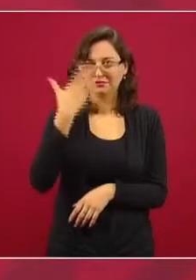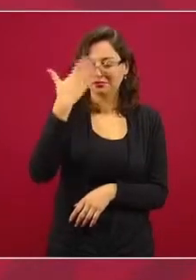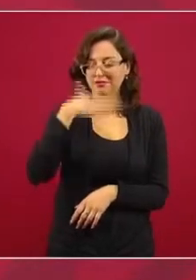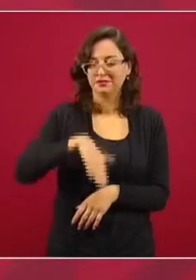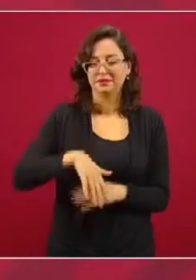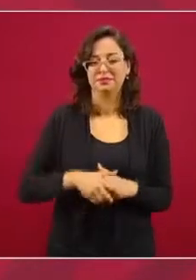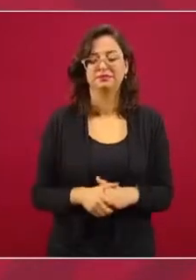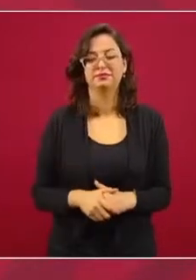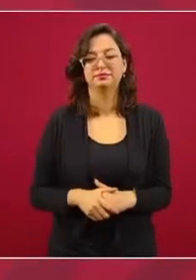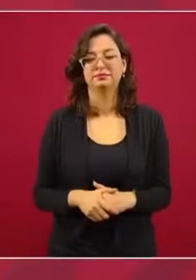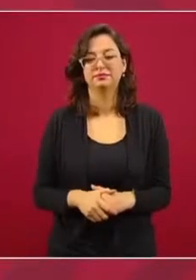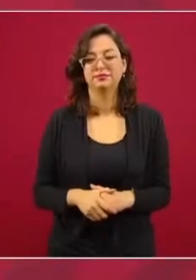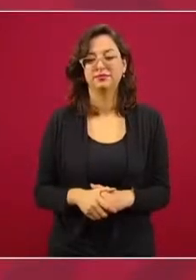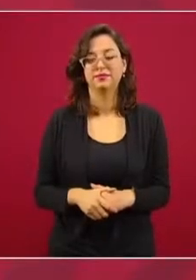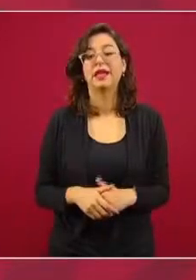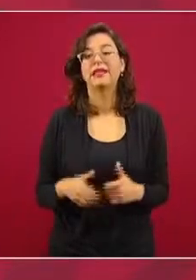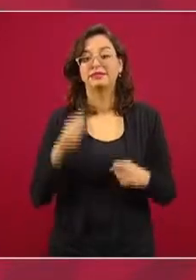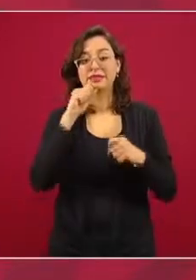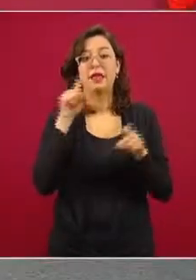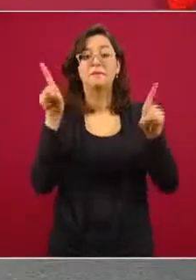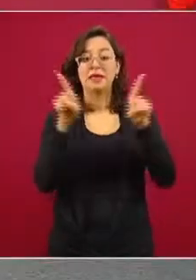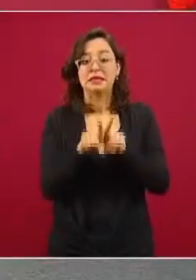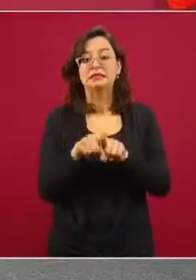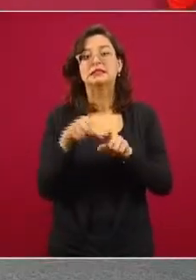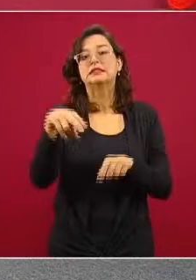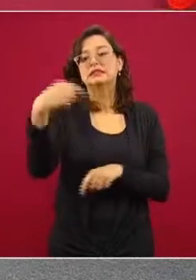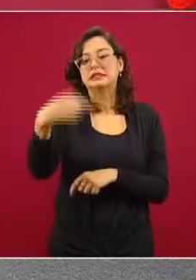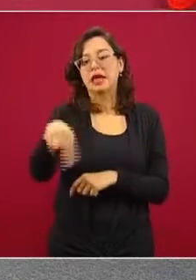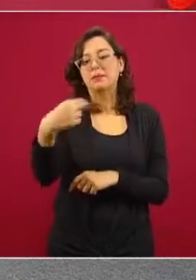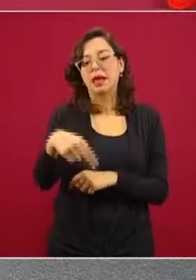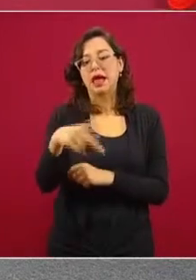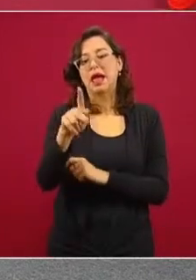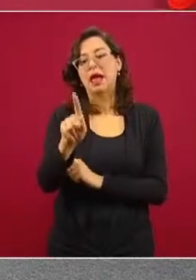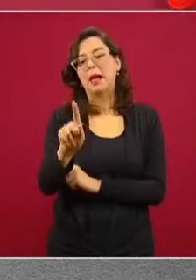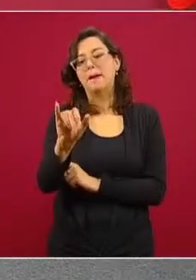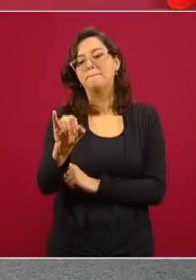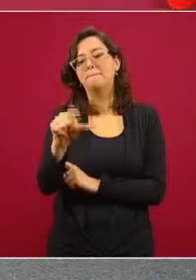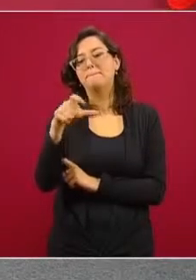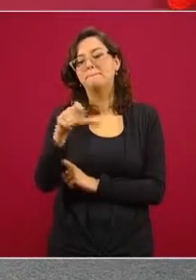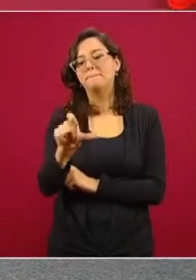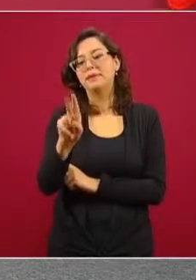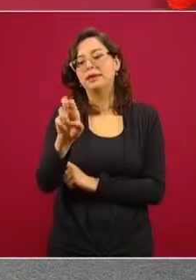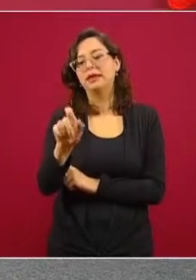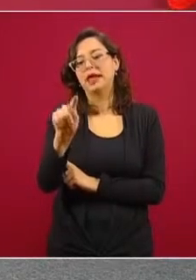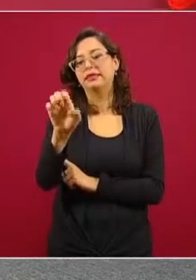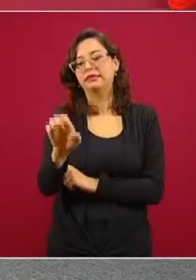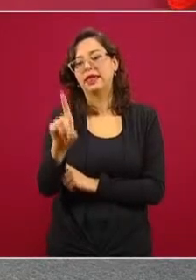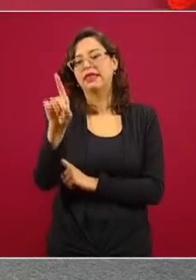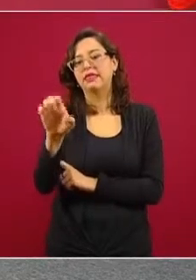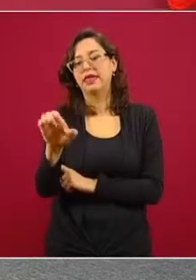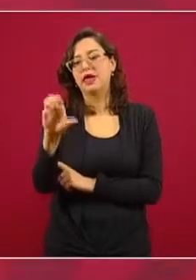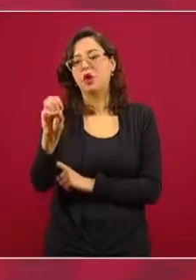De ahí viene lo del piquete de ojo, porque el que repartía